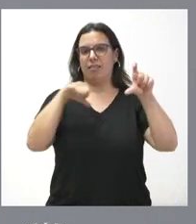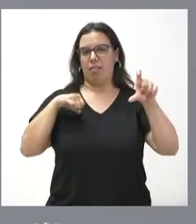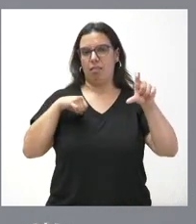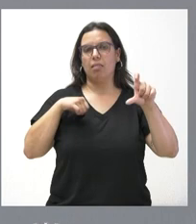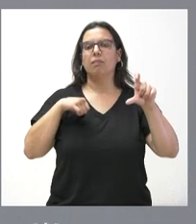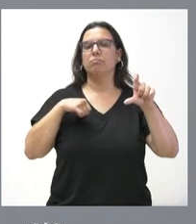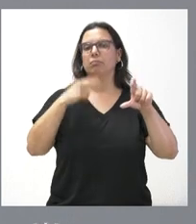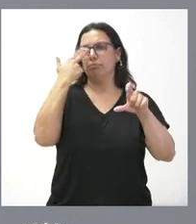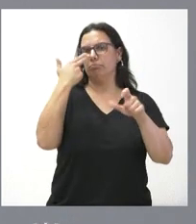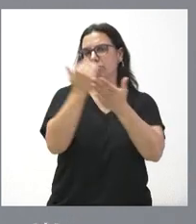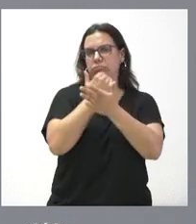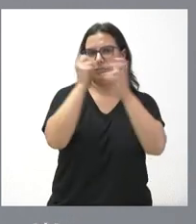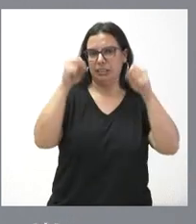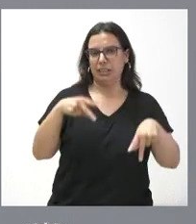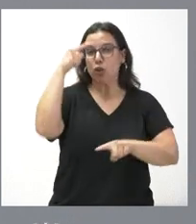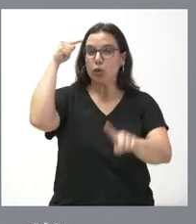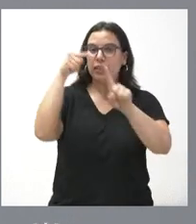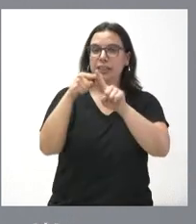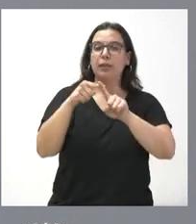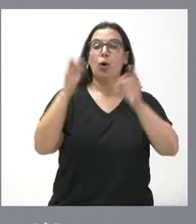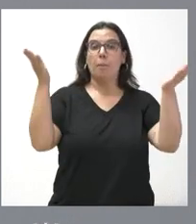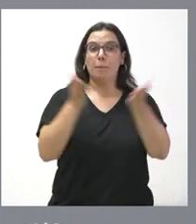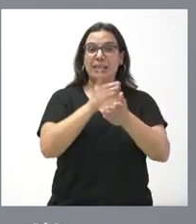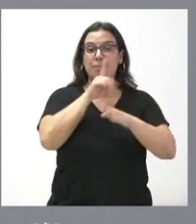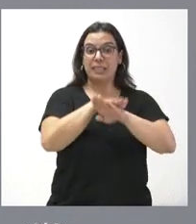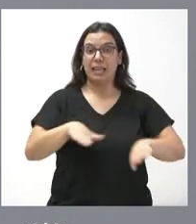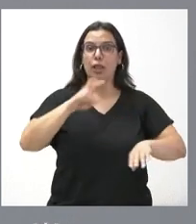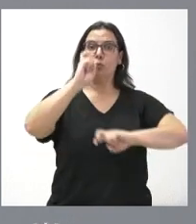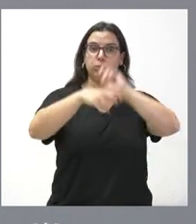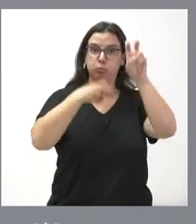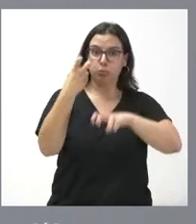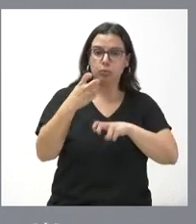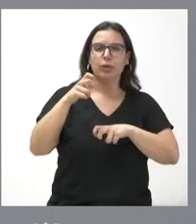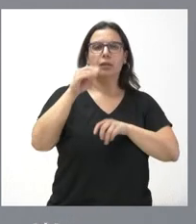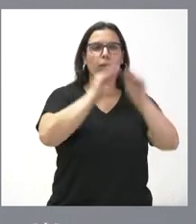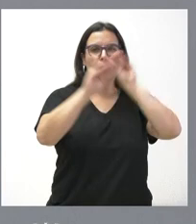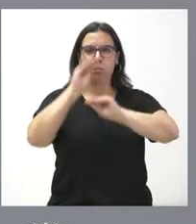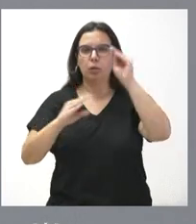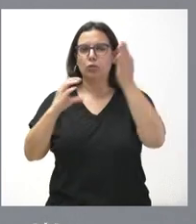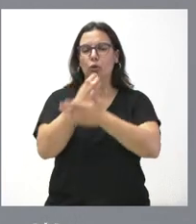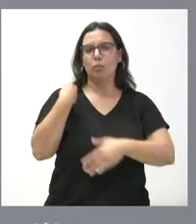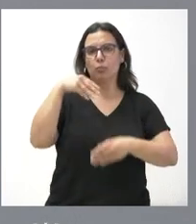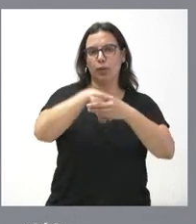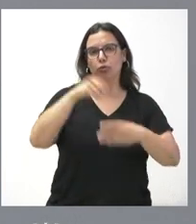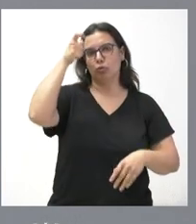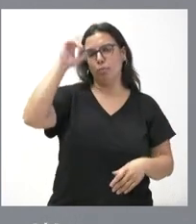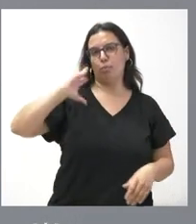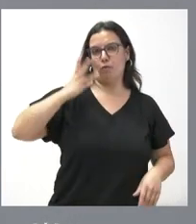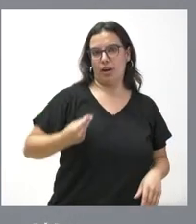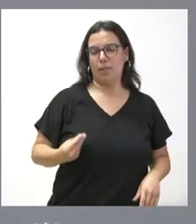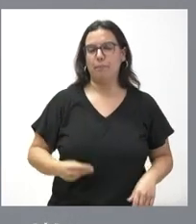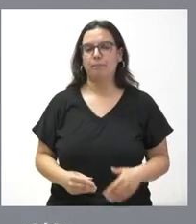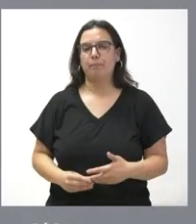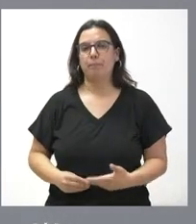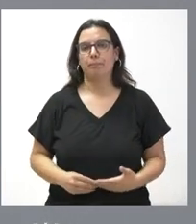implicada en la recuperación integral del Valle del Silencio, Valle de Loza, en el municipio de Ponferrada, en León.